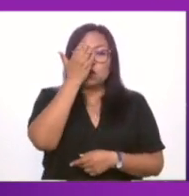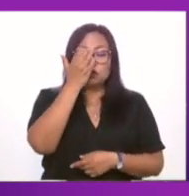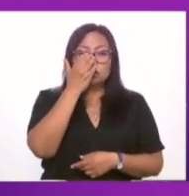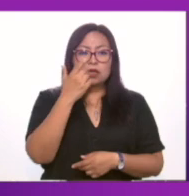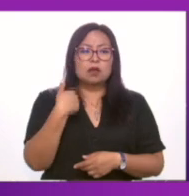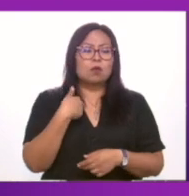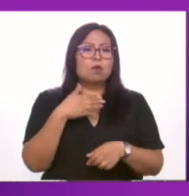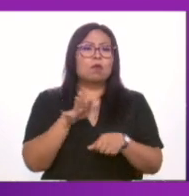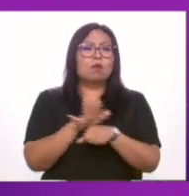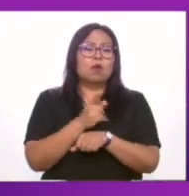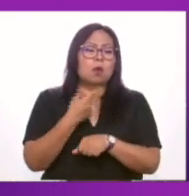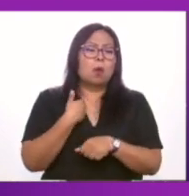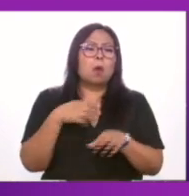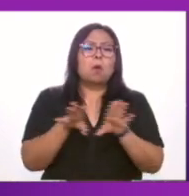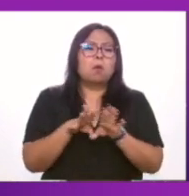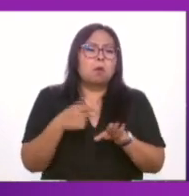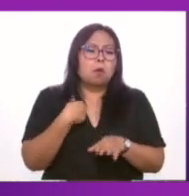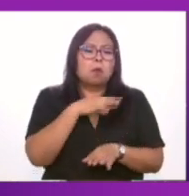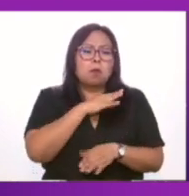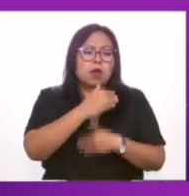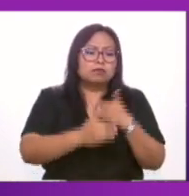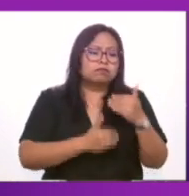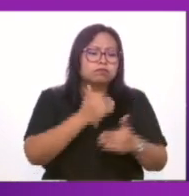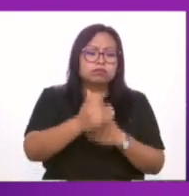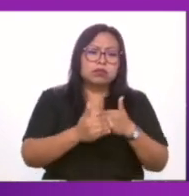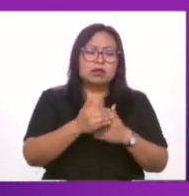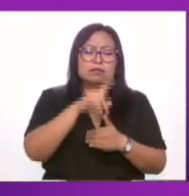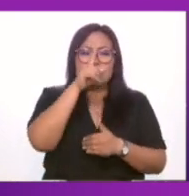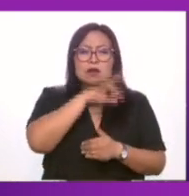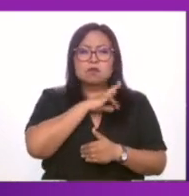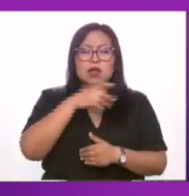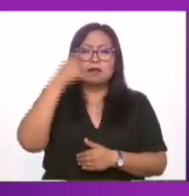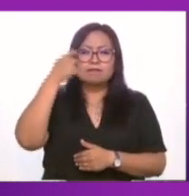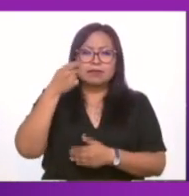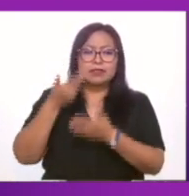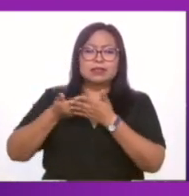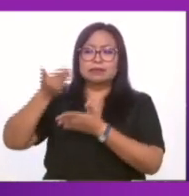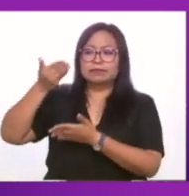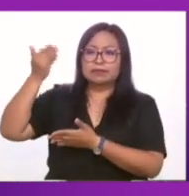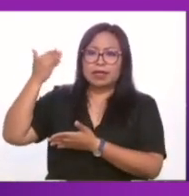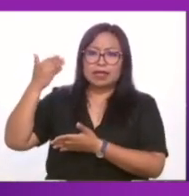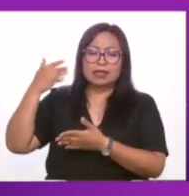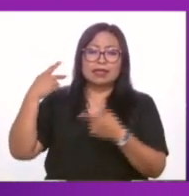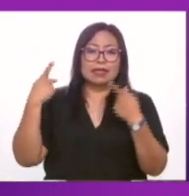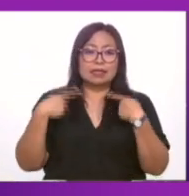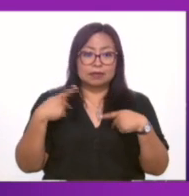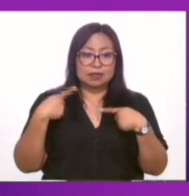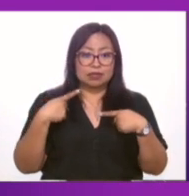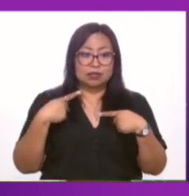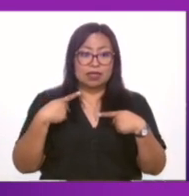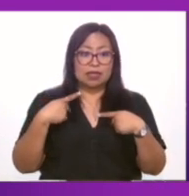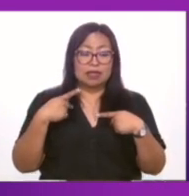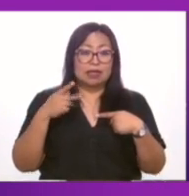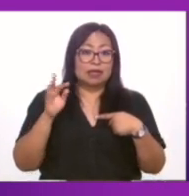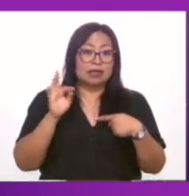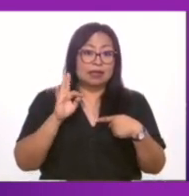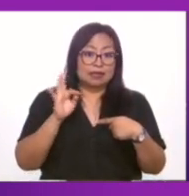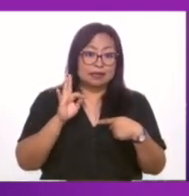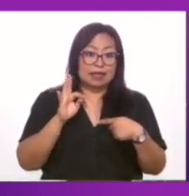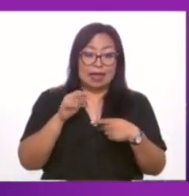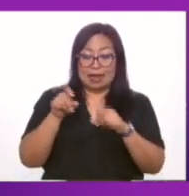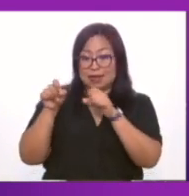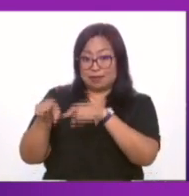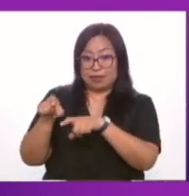por qué o cómo puede hacerle para cobrar las pensiones que las personas han cobrado o que la propia